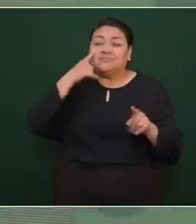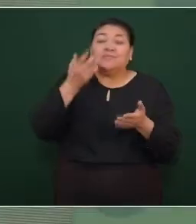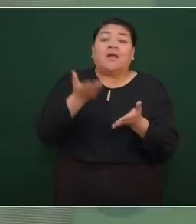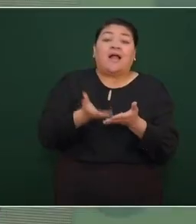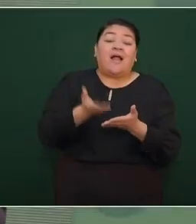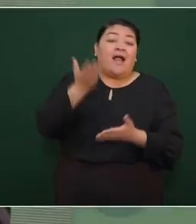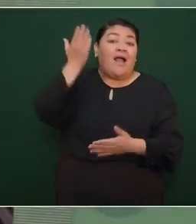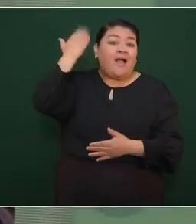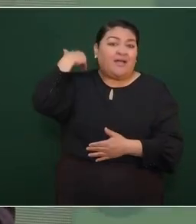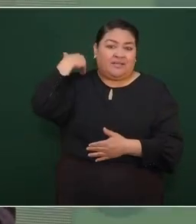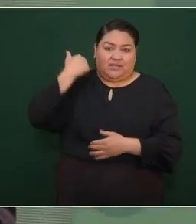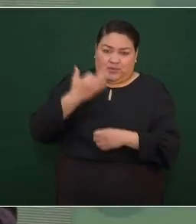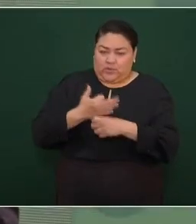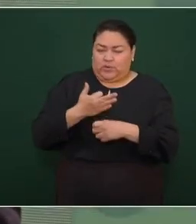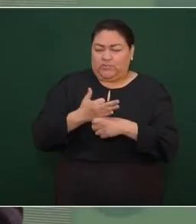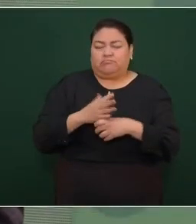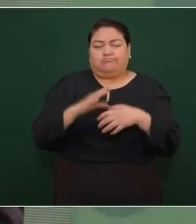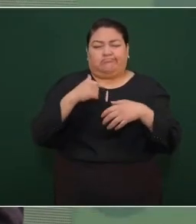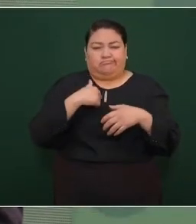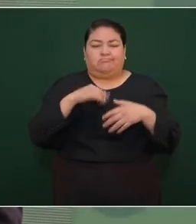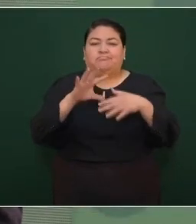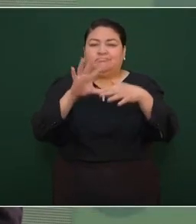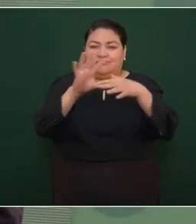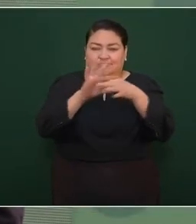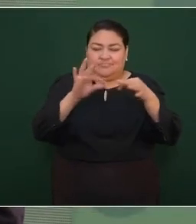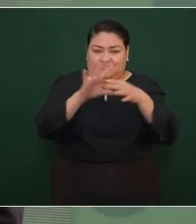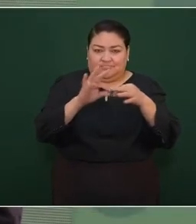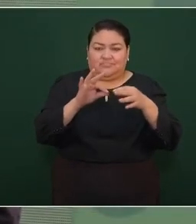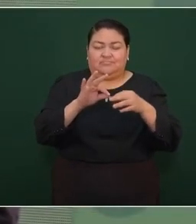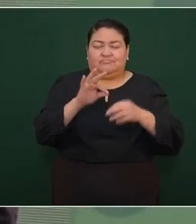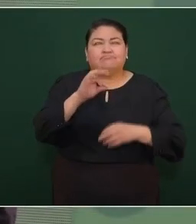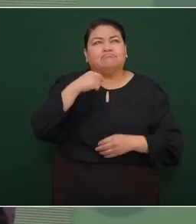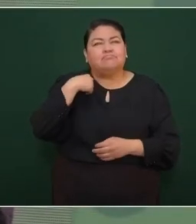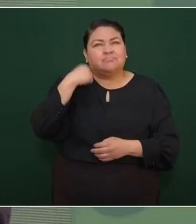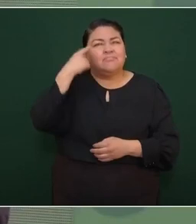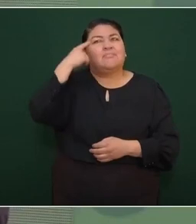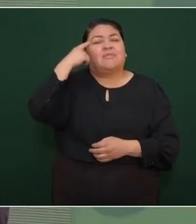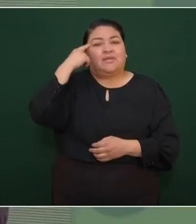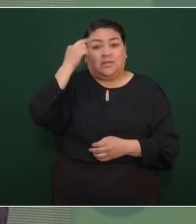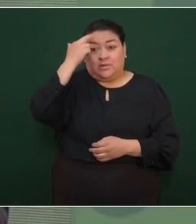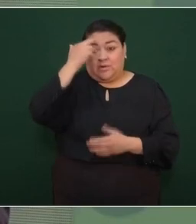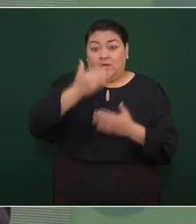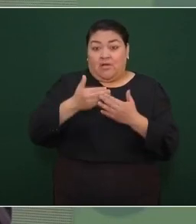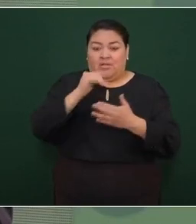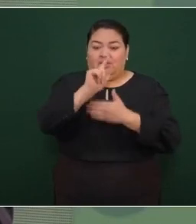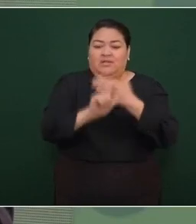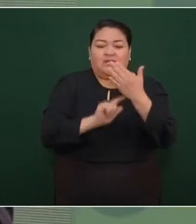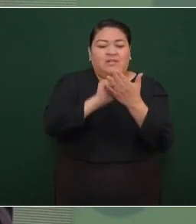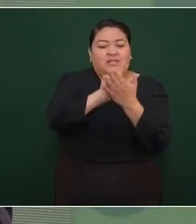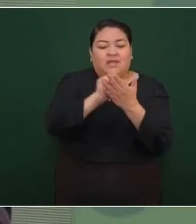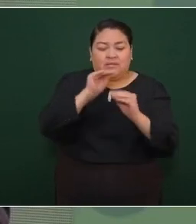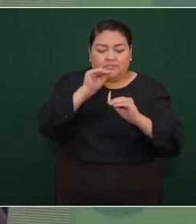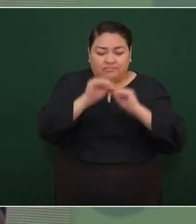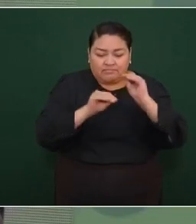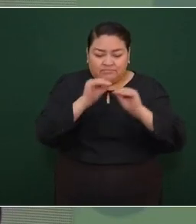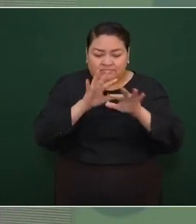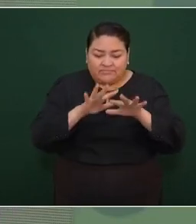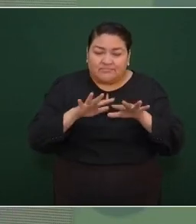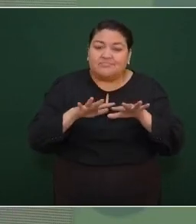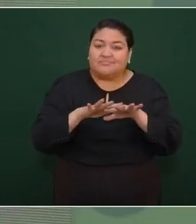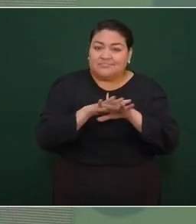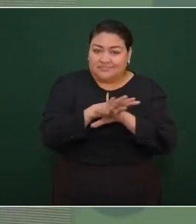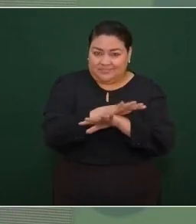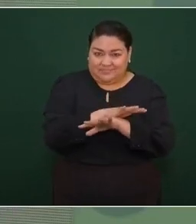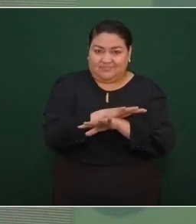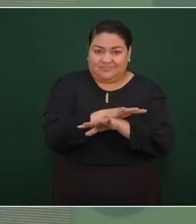aprovecho para recordarlo una reforma laboral y ahora